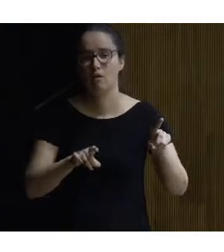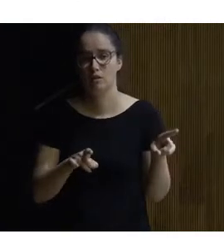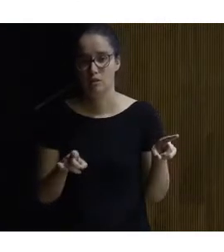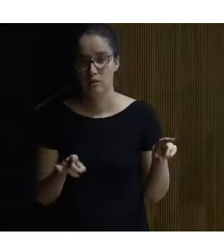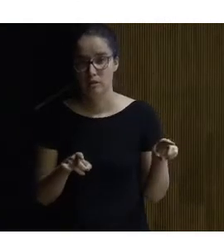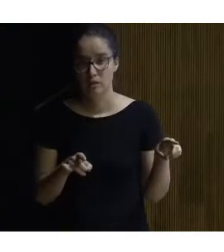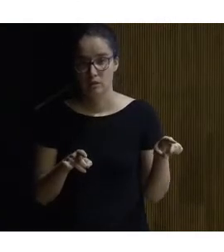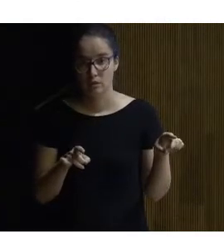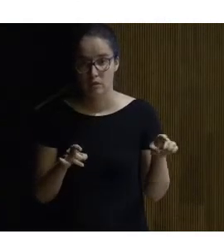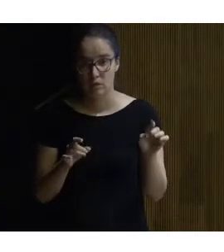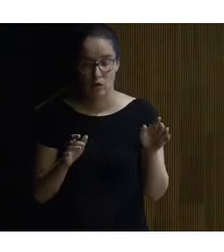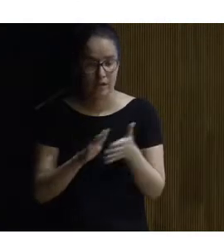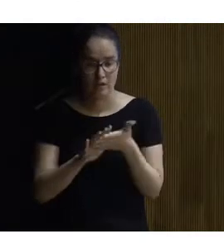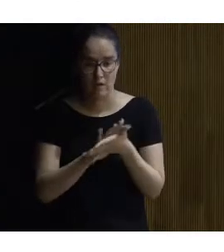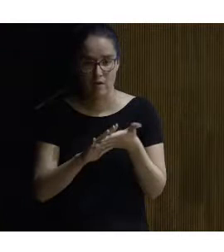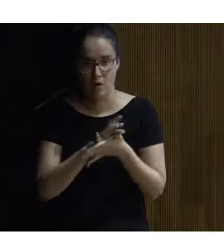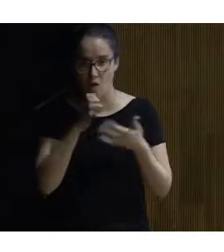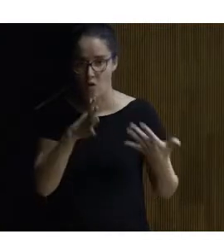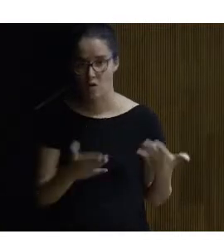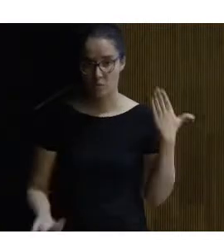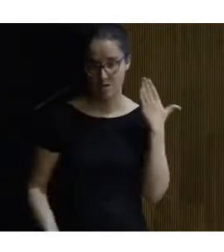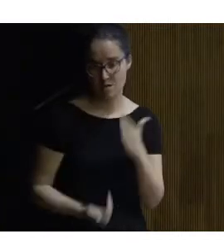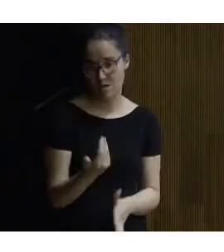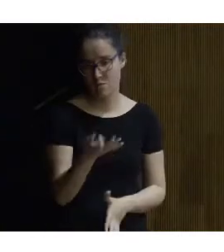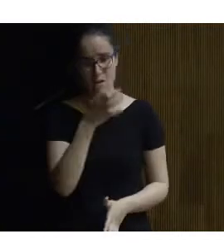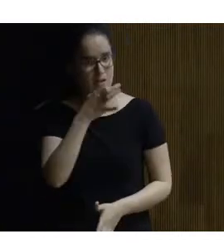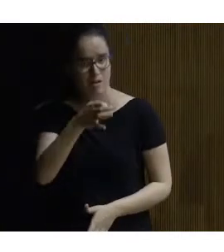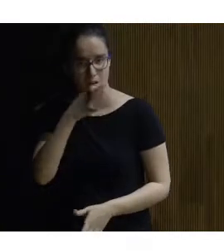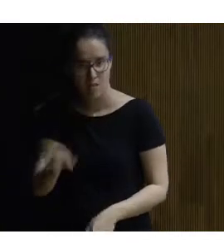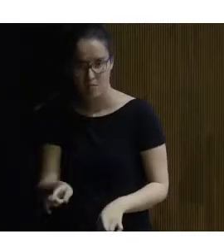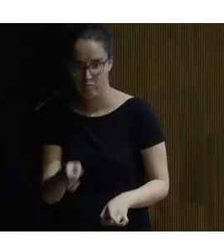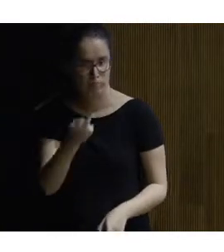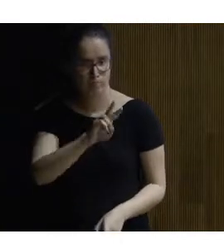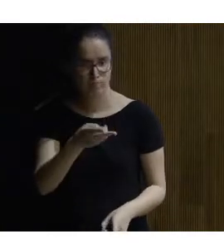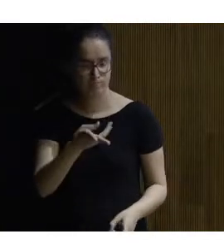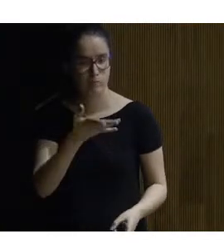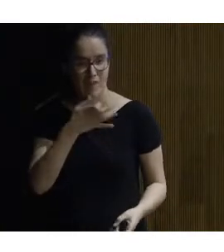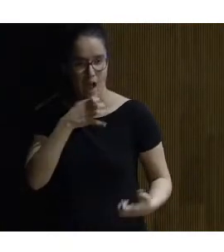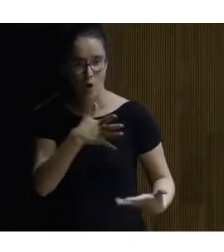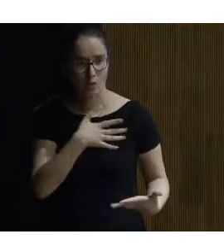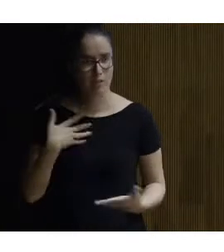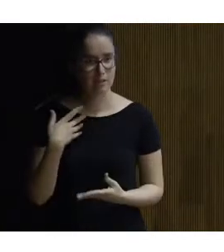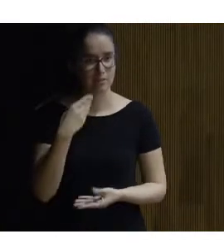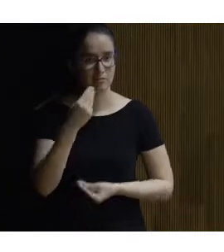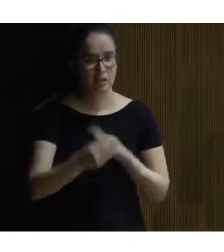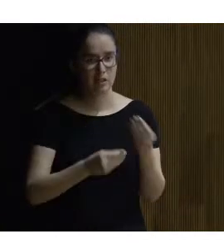lo que se ha expuesto aquí supongo que tanto hoy como esta mañana pues quizás es ahora el momento